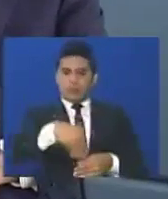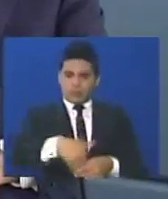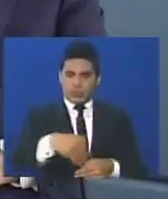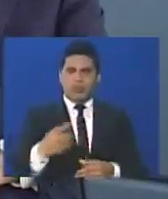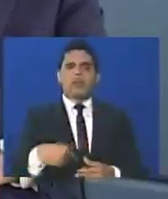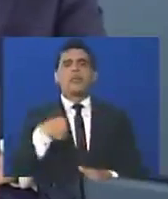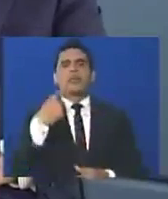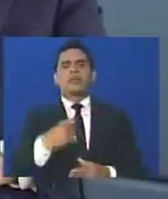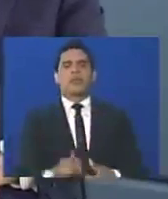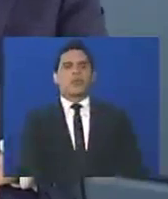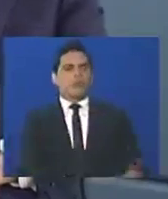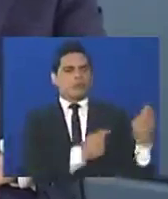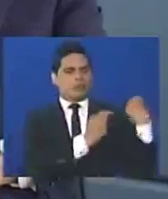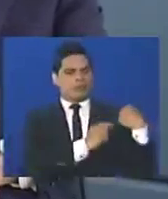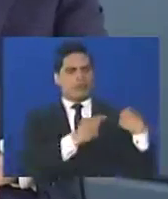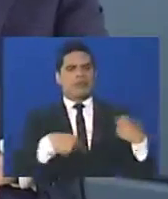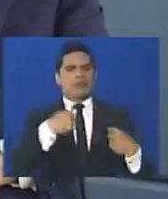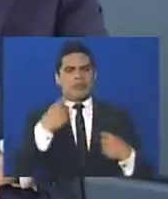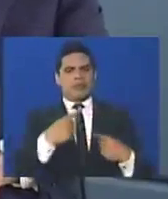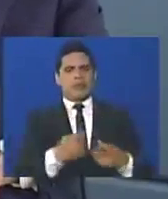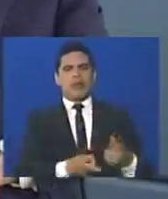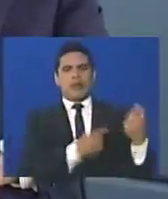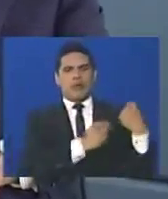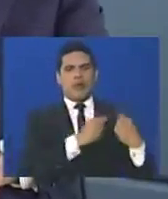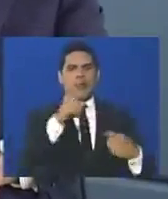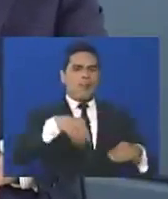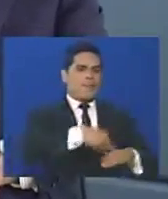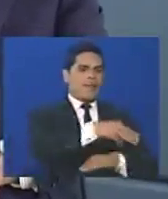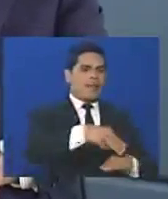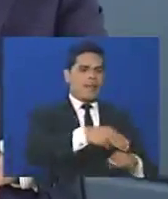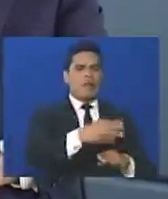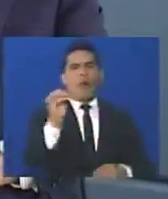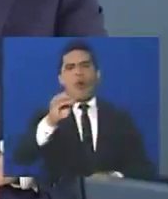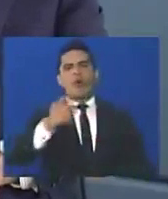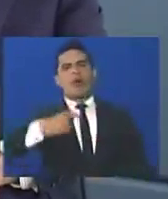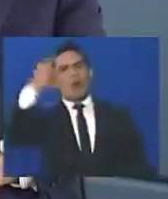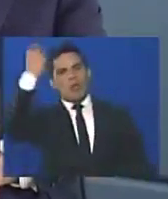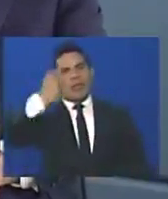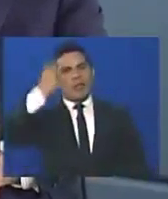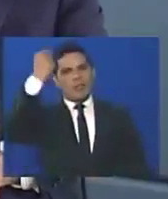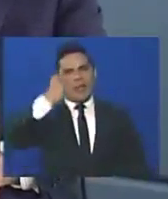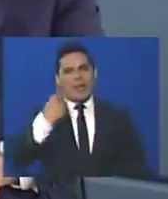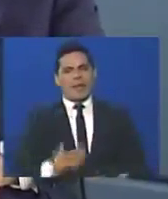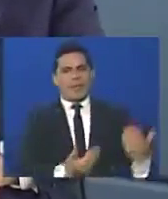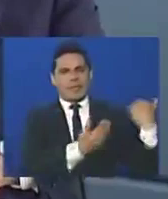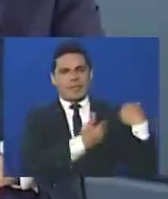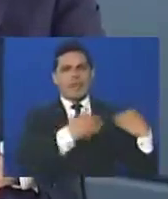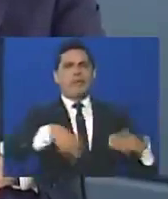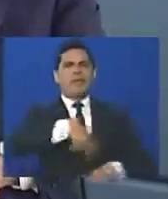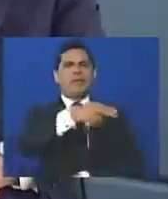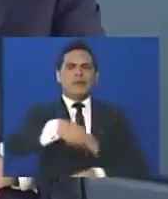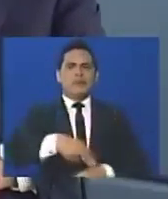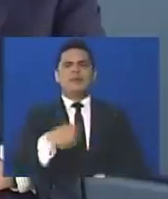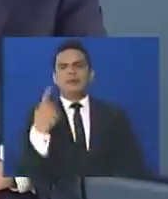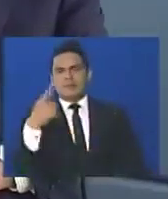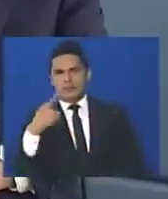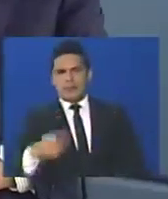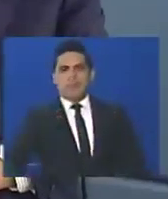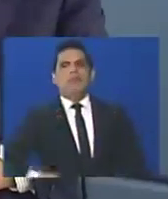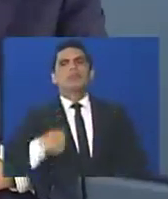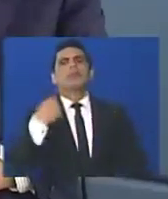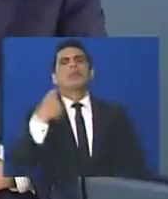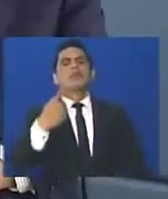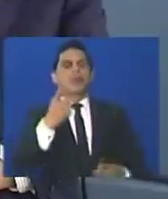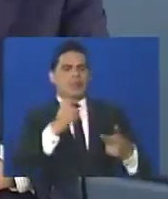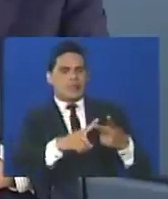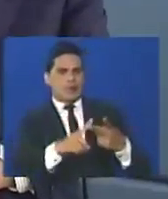nacional, y luego designa ministros, o los diputados a la asamblea, que son representantes y autoridades a nivel nacional, y ellos después, en